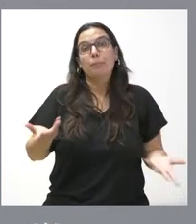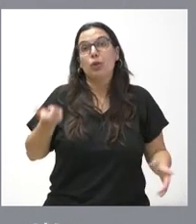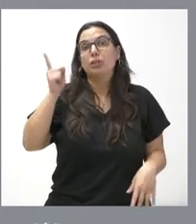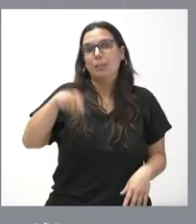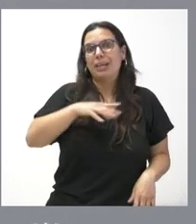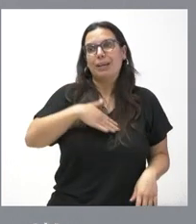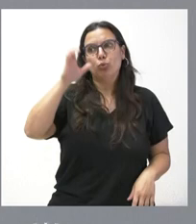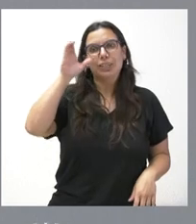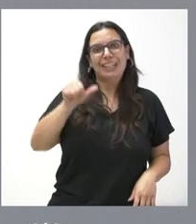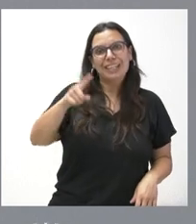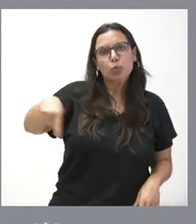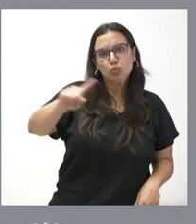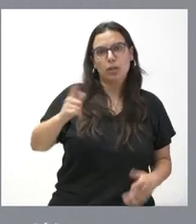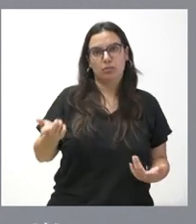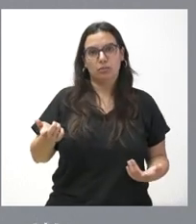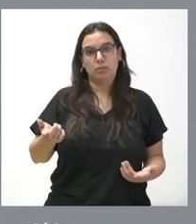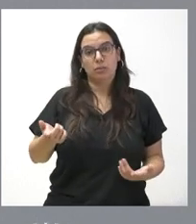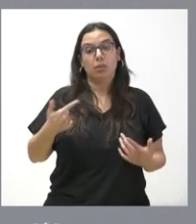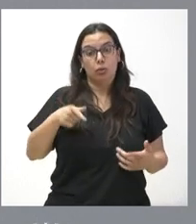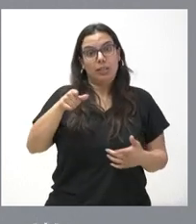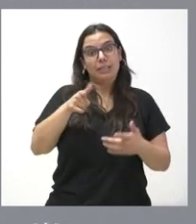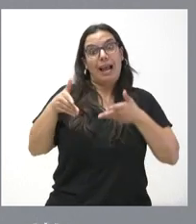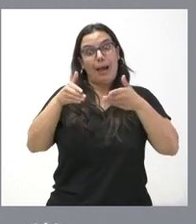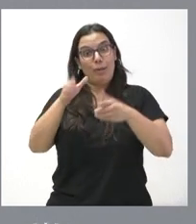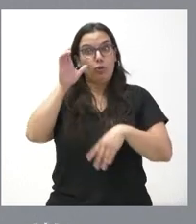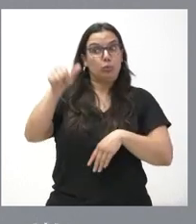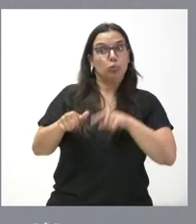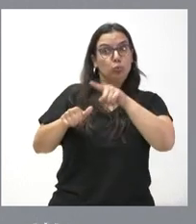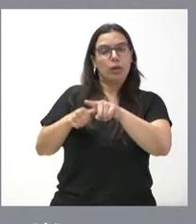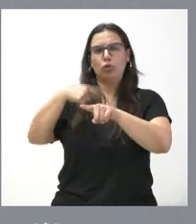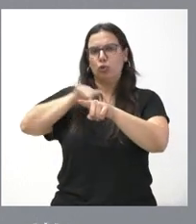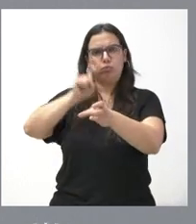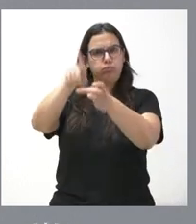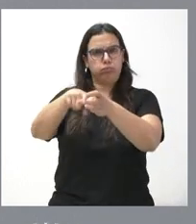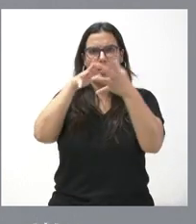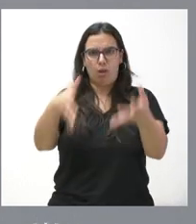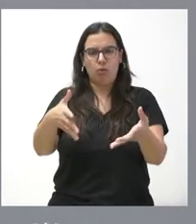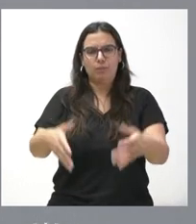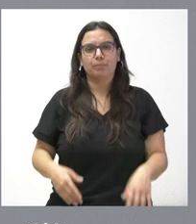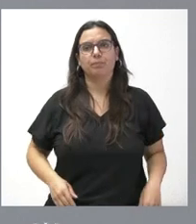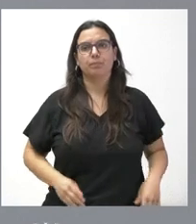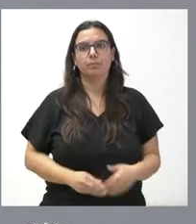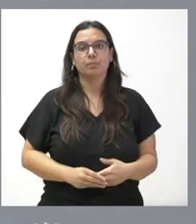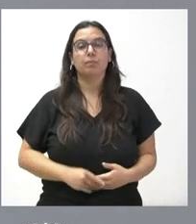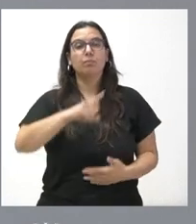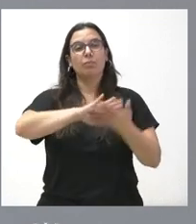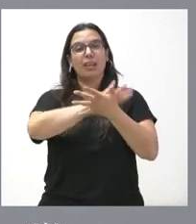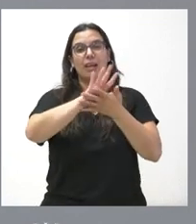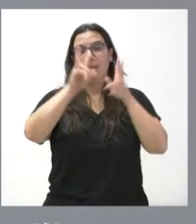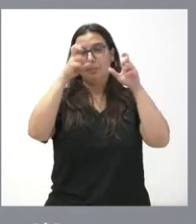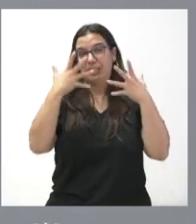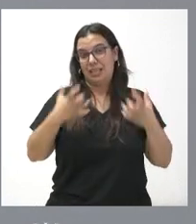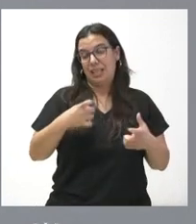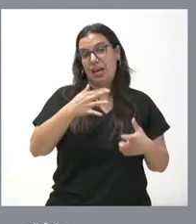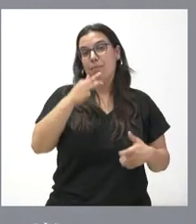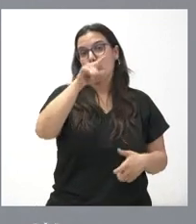escucharles. Y esta línea de escucha es la que estamos plenamente involucrados en este momento. Ya que, hablando de sequía y que usted es el